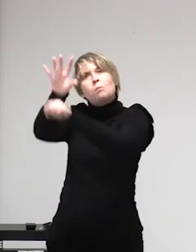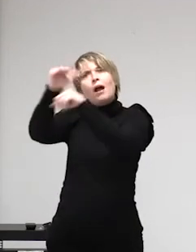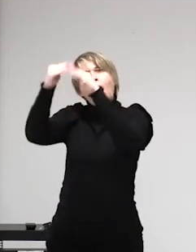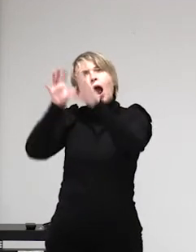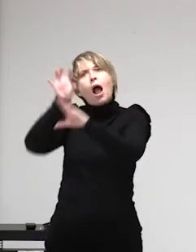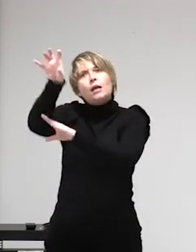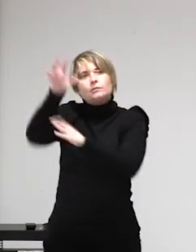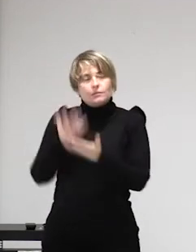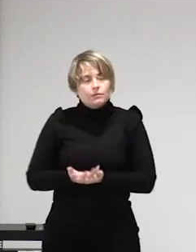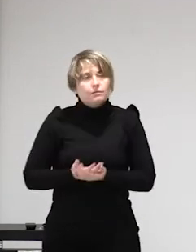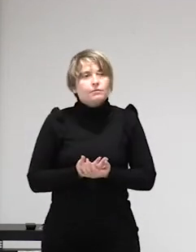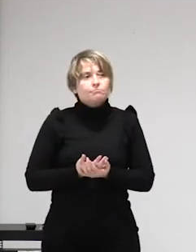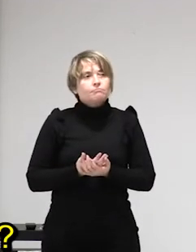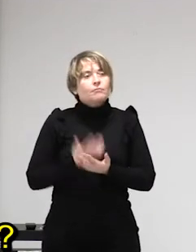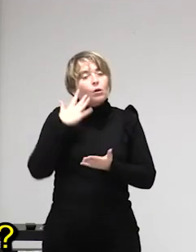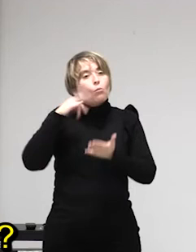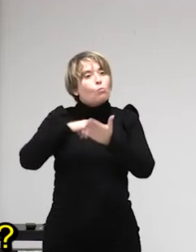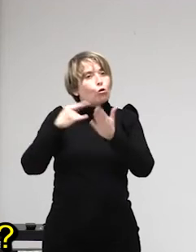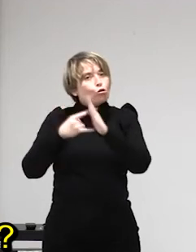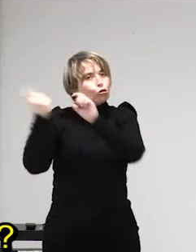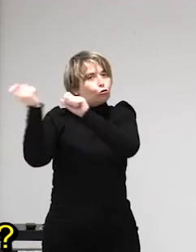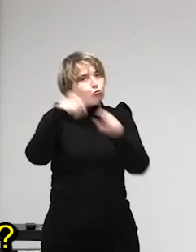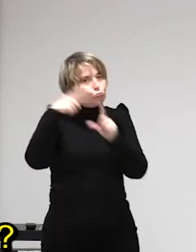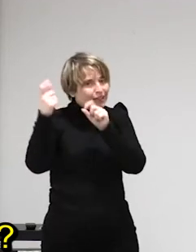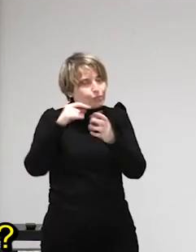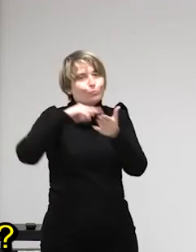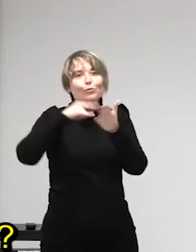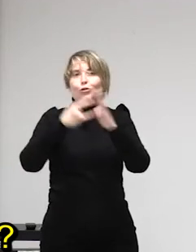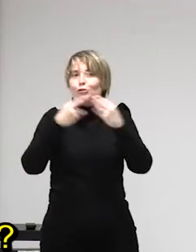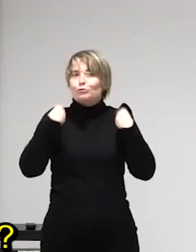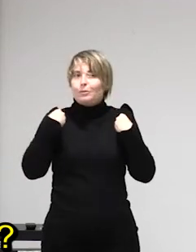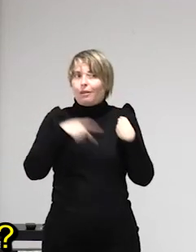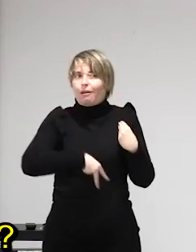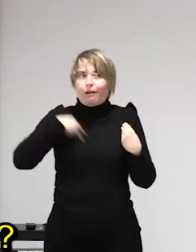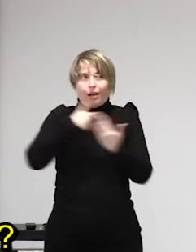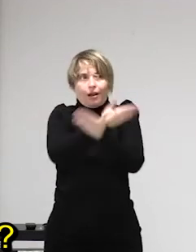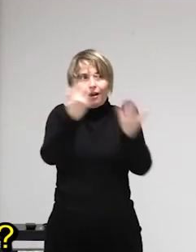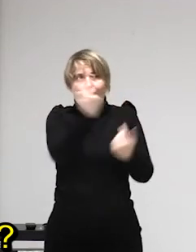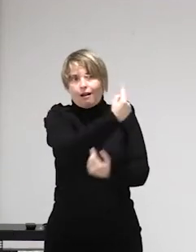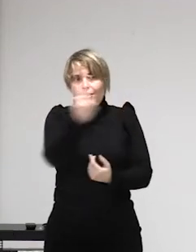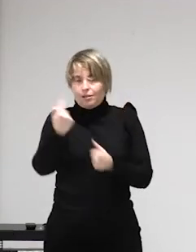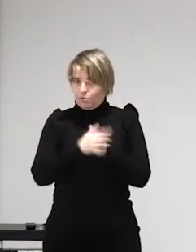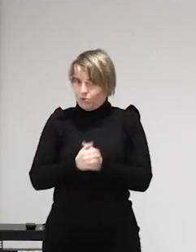ofrecerles si quieres o no y en caso de que sí que hay que ofrecer como alternativa laboral